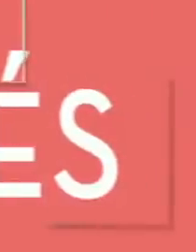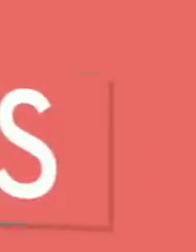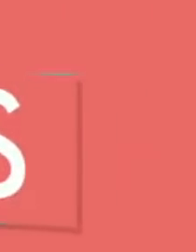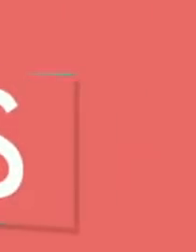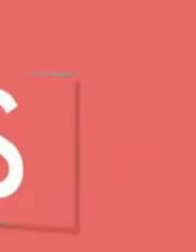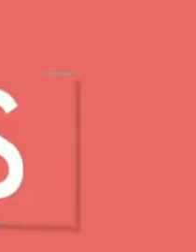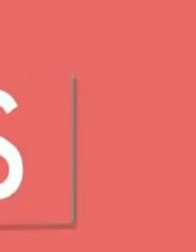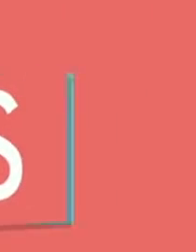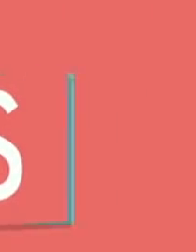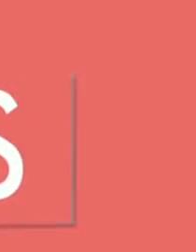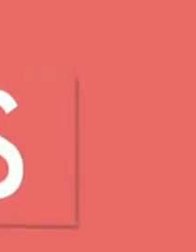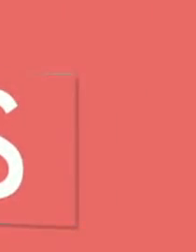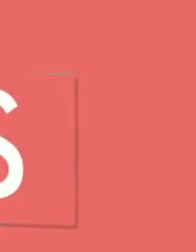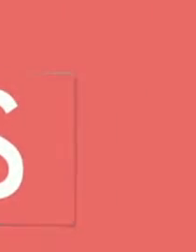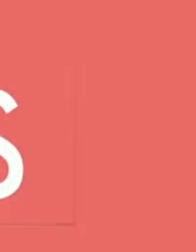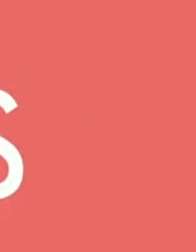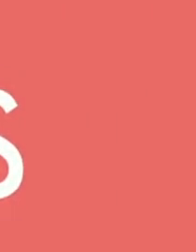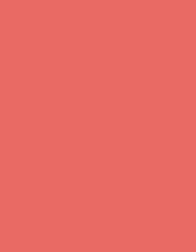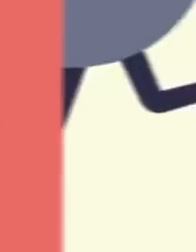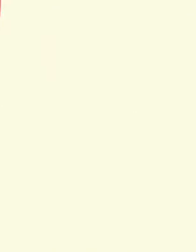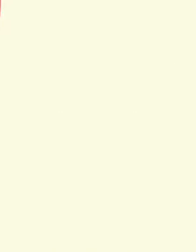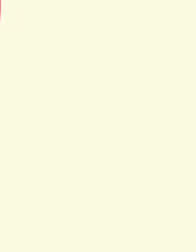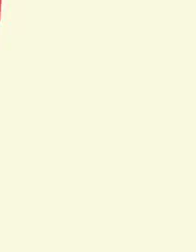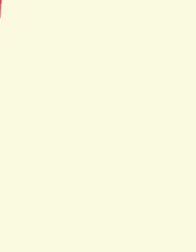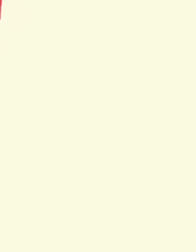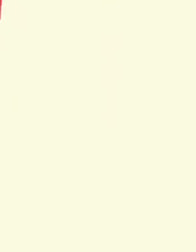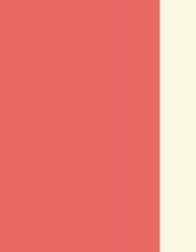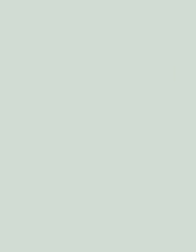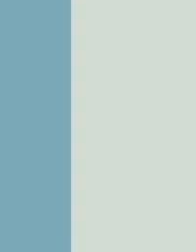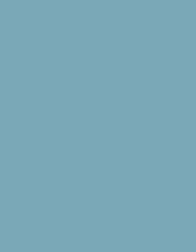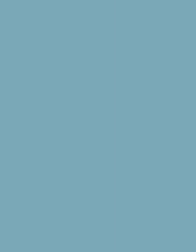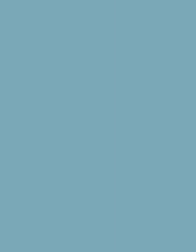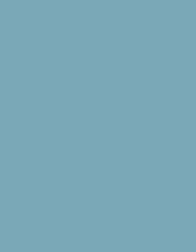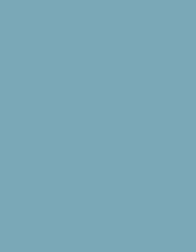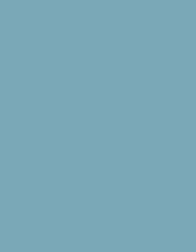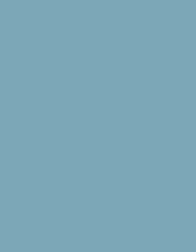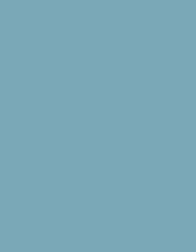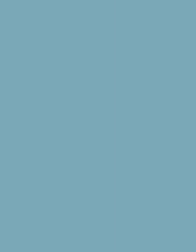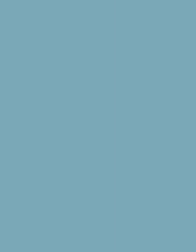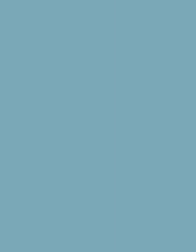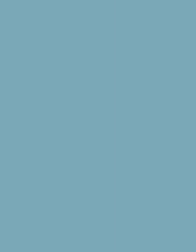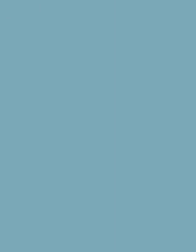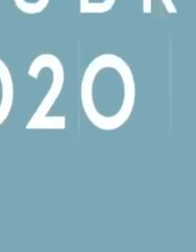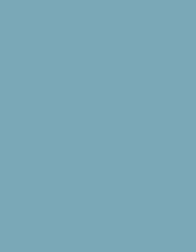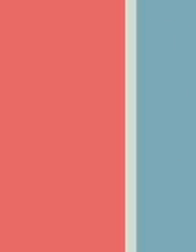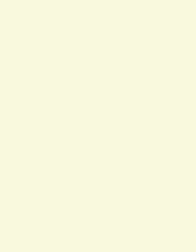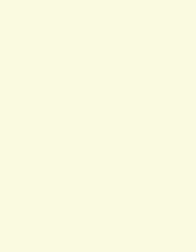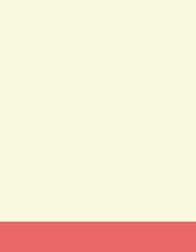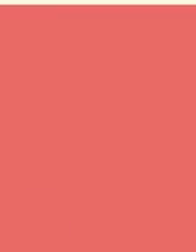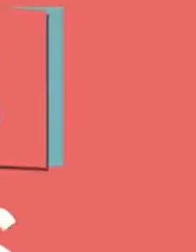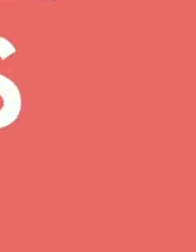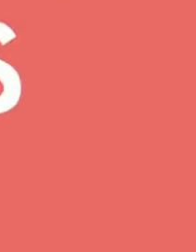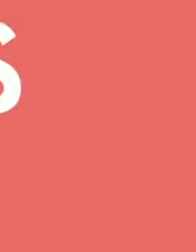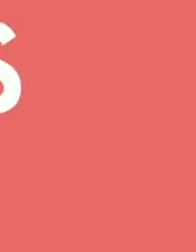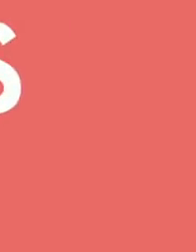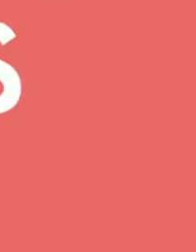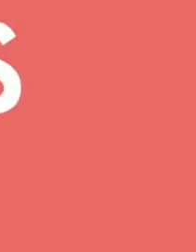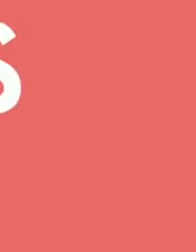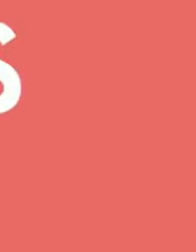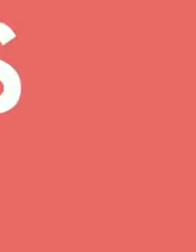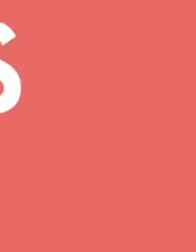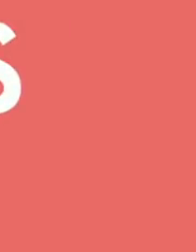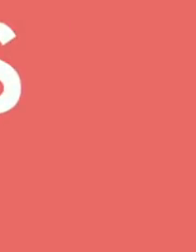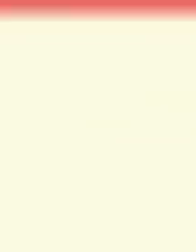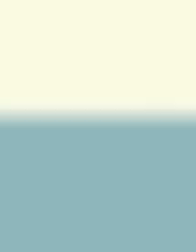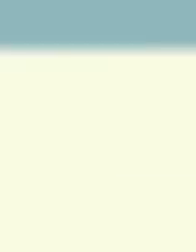La edición número 24 del Tour de Cine Francés llega a México en octubre de 2020 con 7 películas